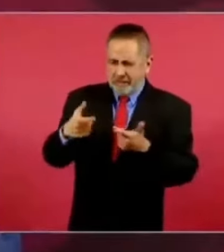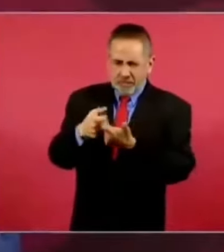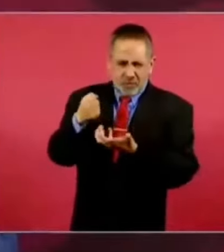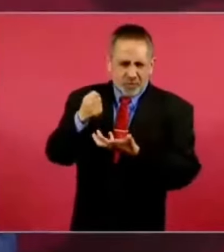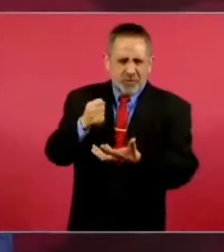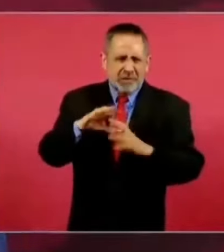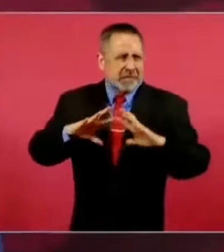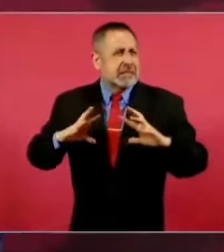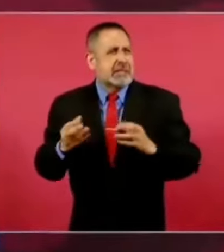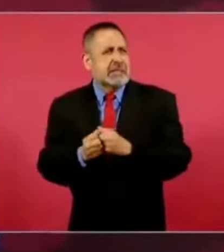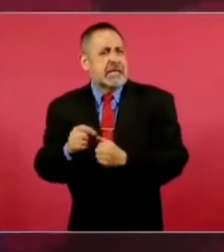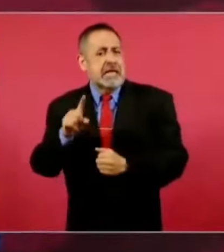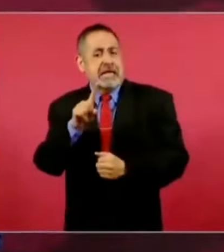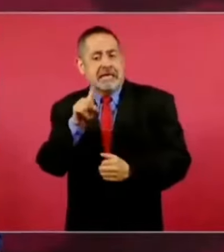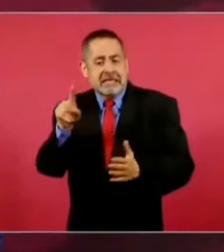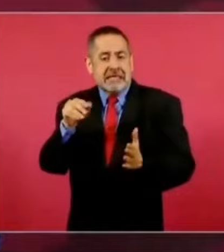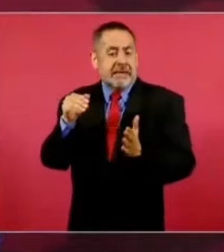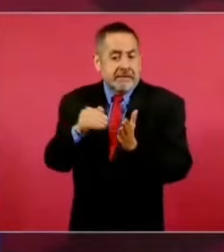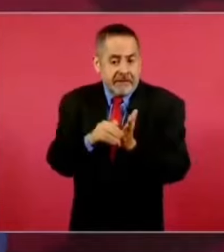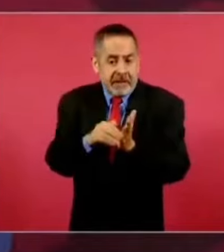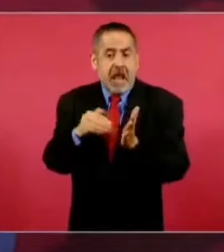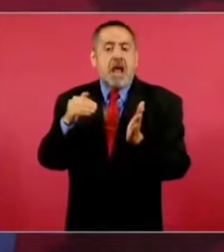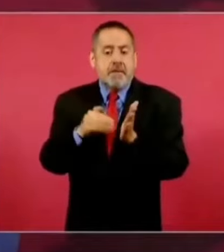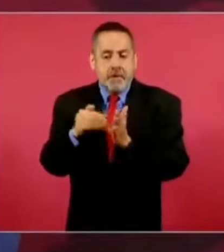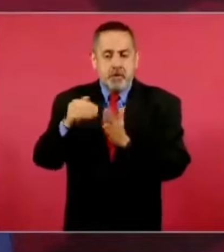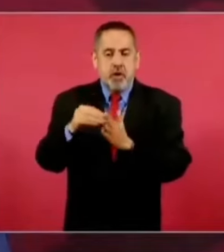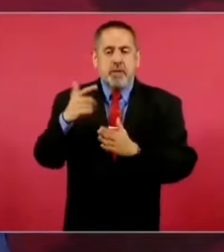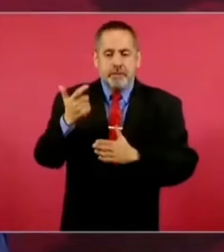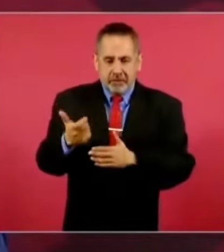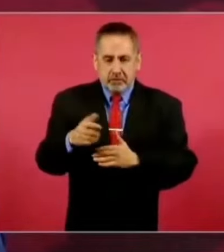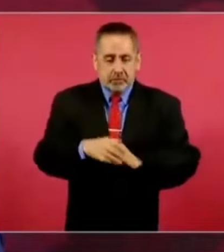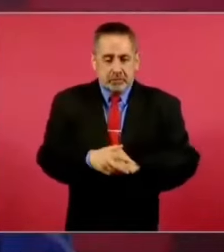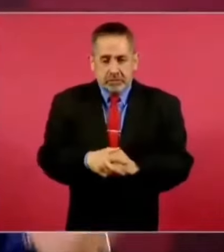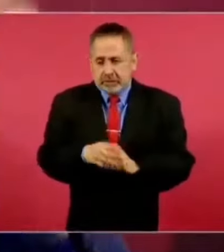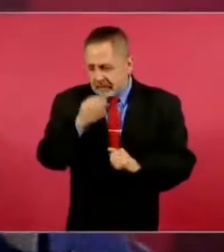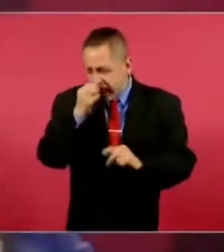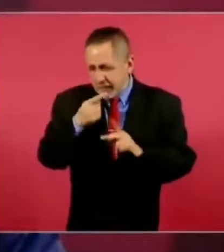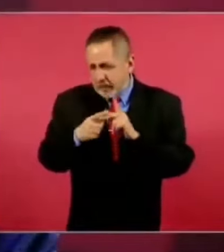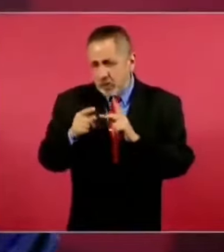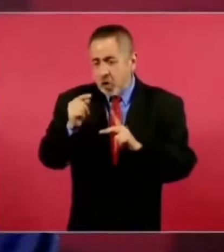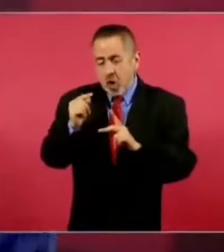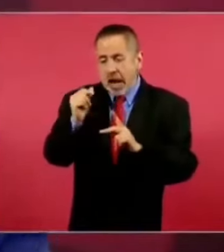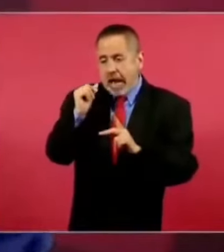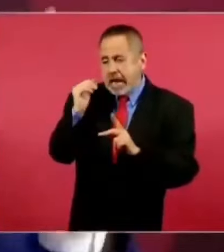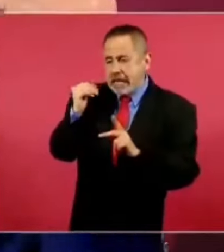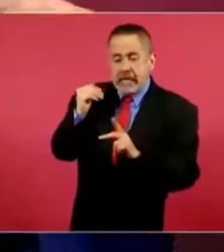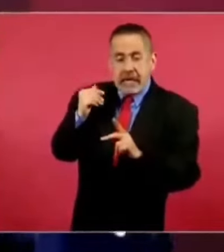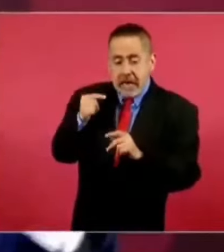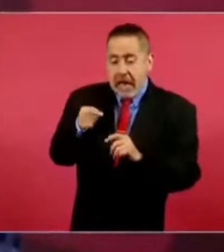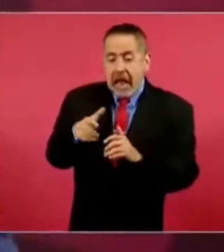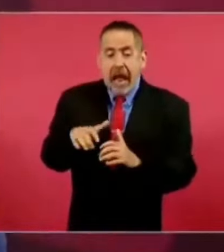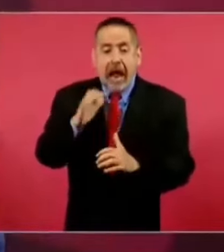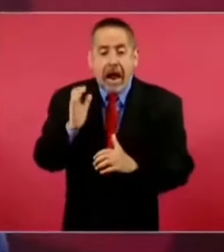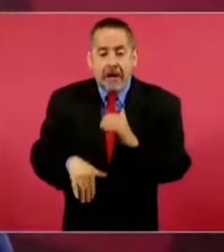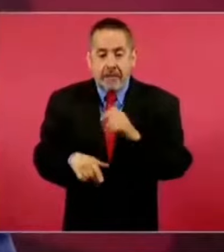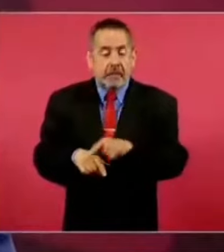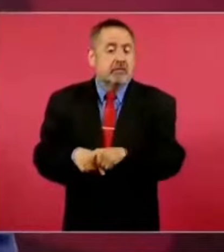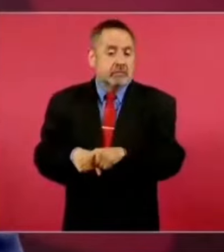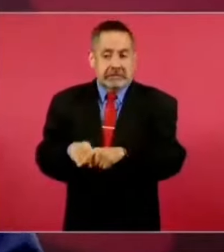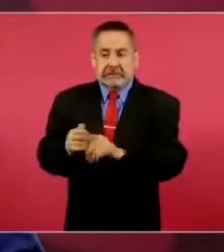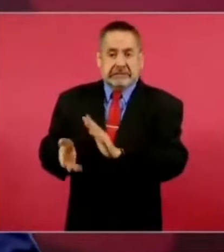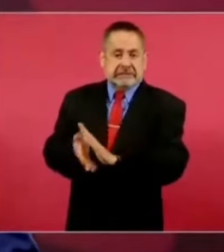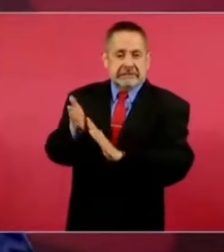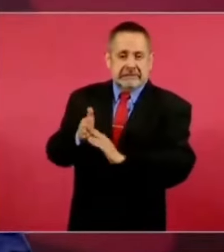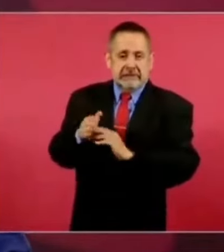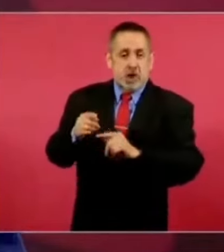millones de pesos y no lo iniciamos ayer, estamos terminando, pero se iniciaron estas obras